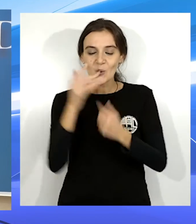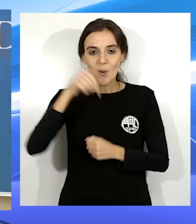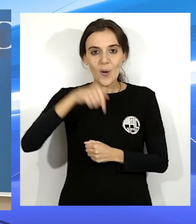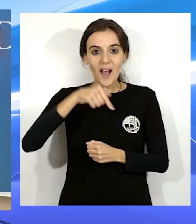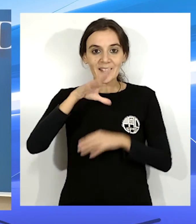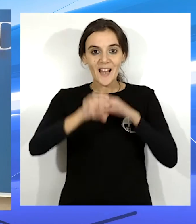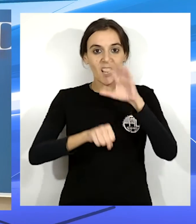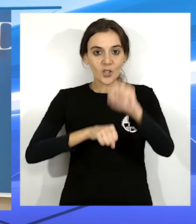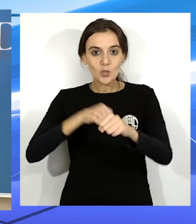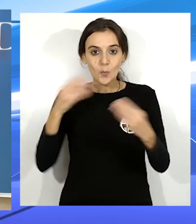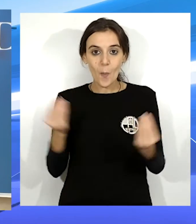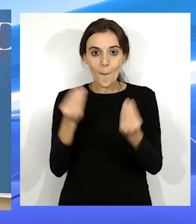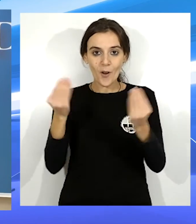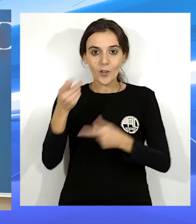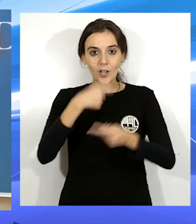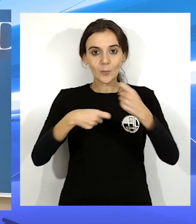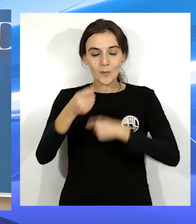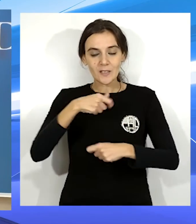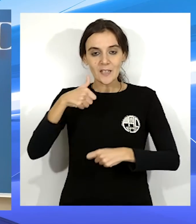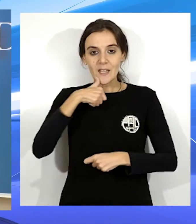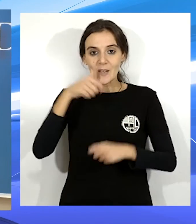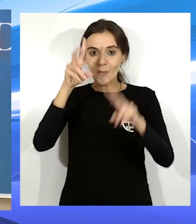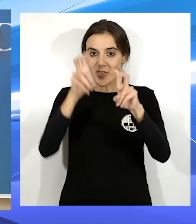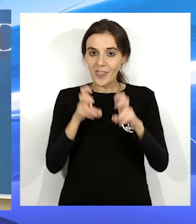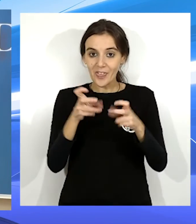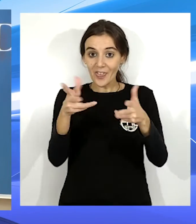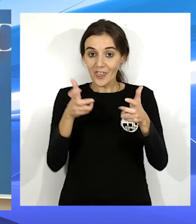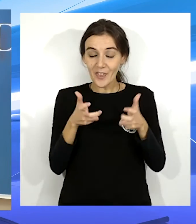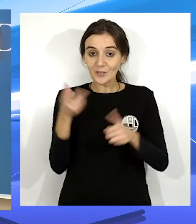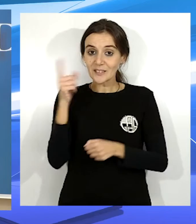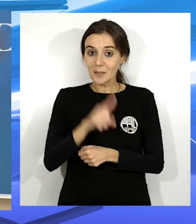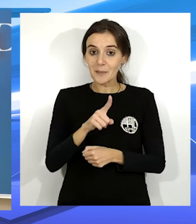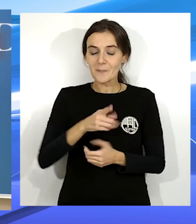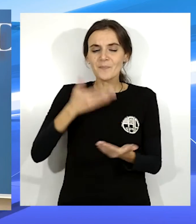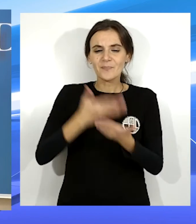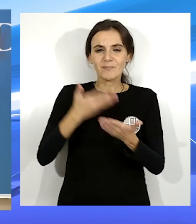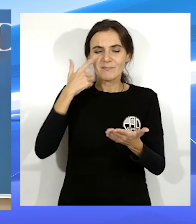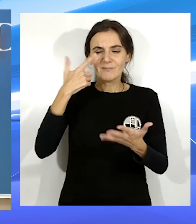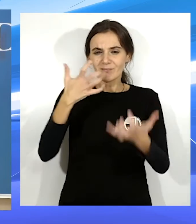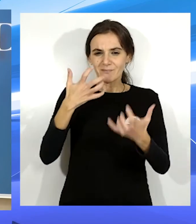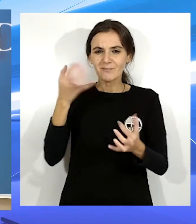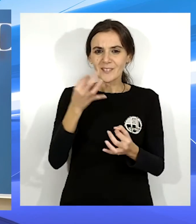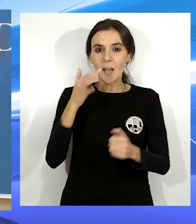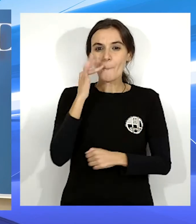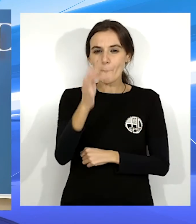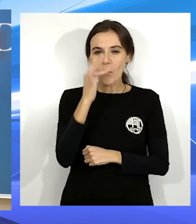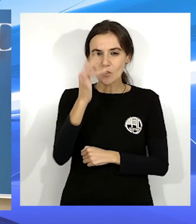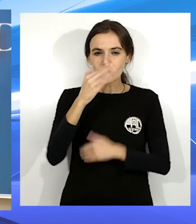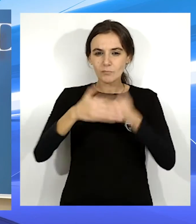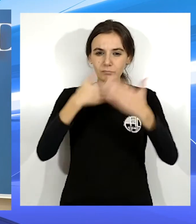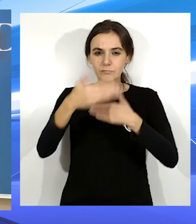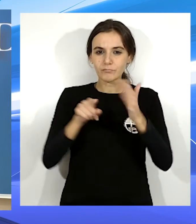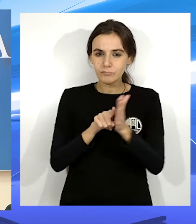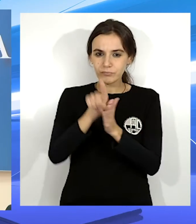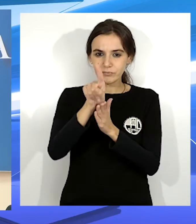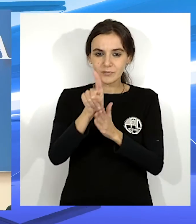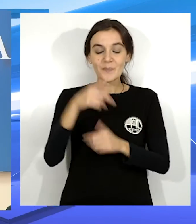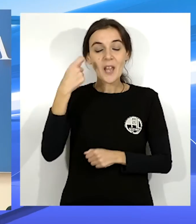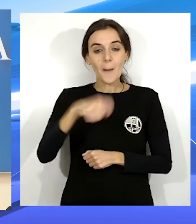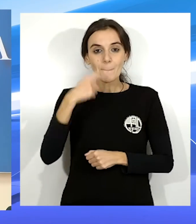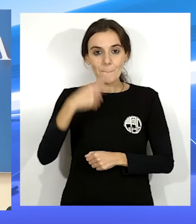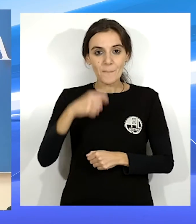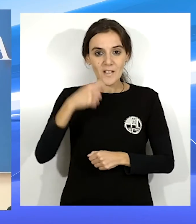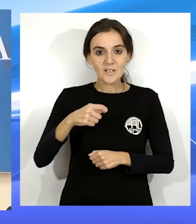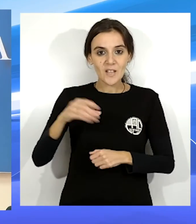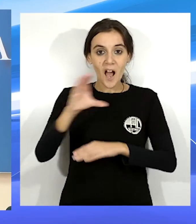a consumir en comercio, en hostelería y sobre todo ya se va anotando el optimismo en este tipo de cosas. Y el